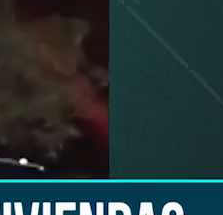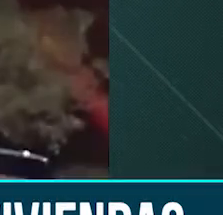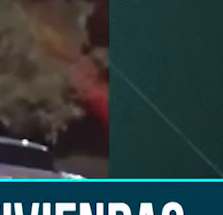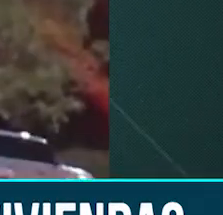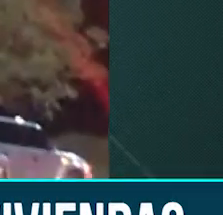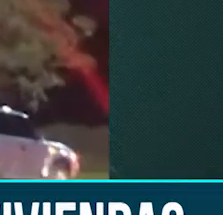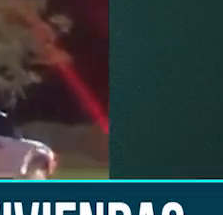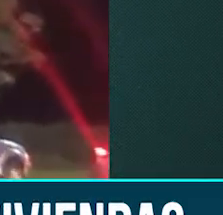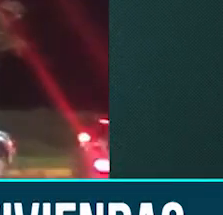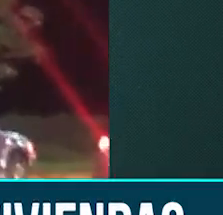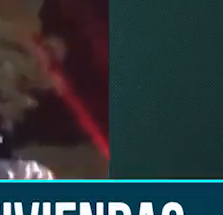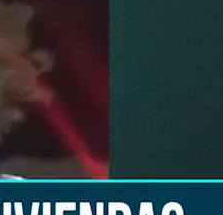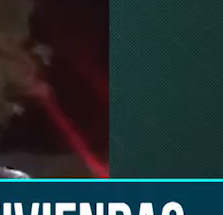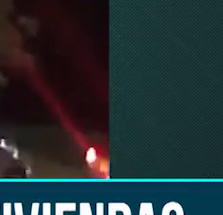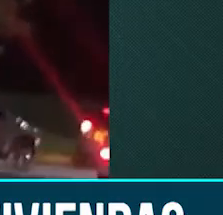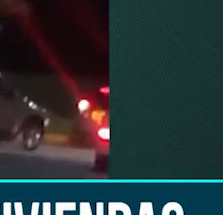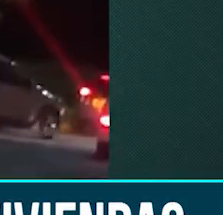días en el departamento del Quindío.